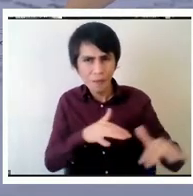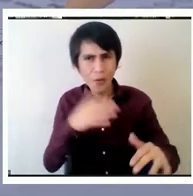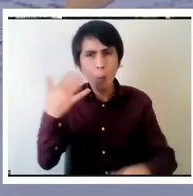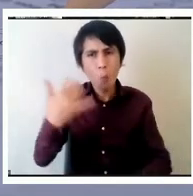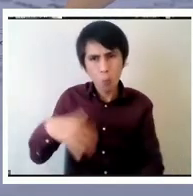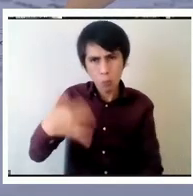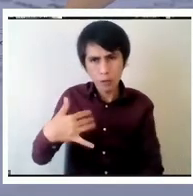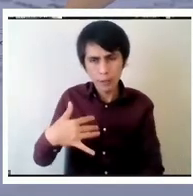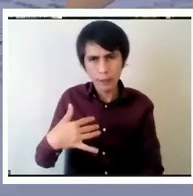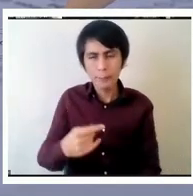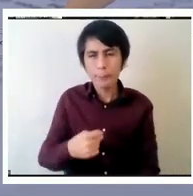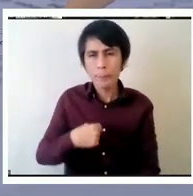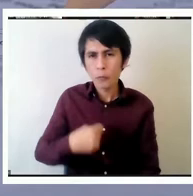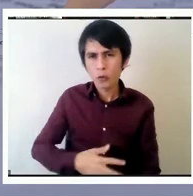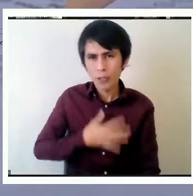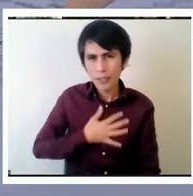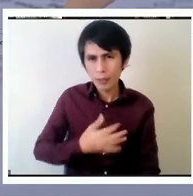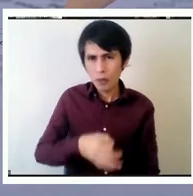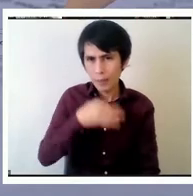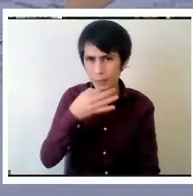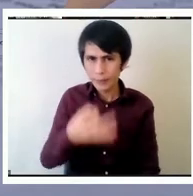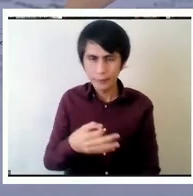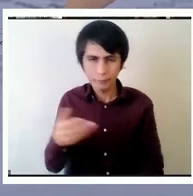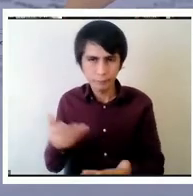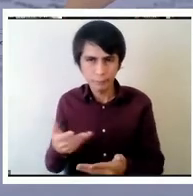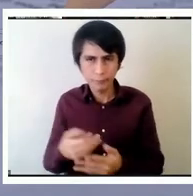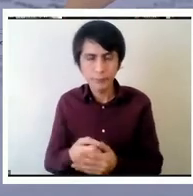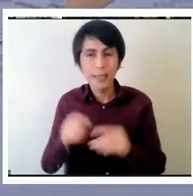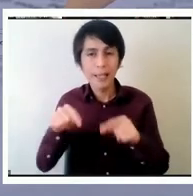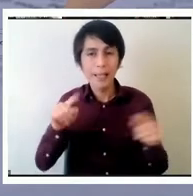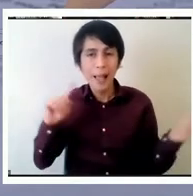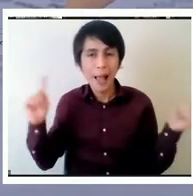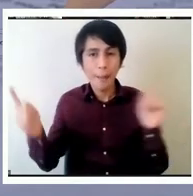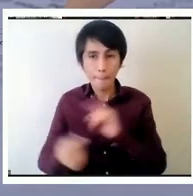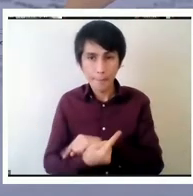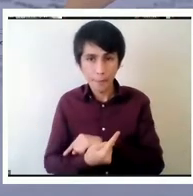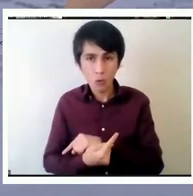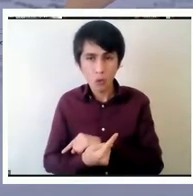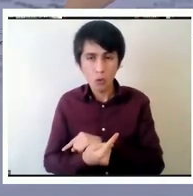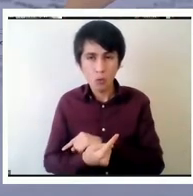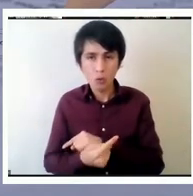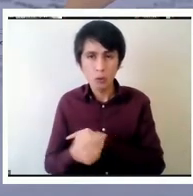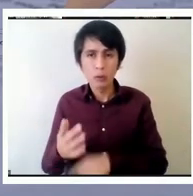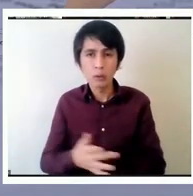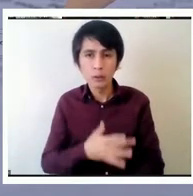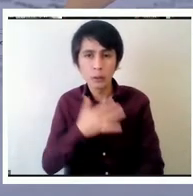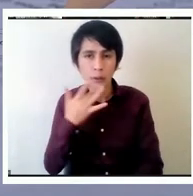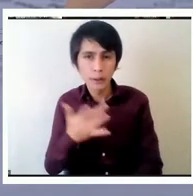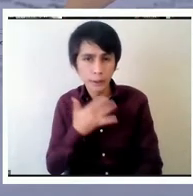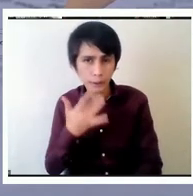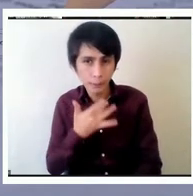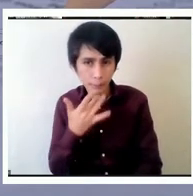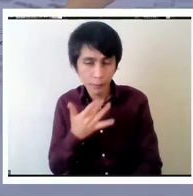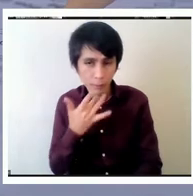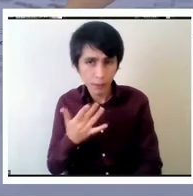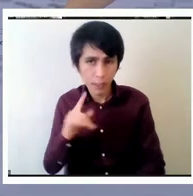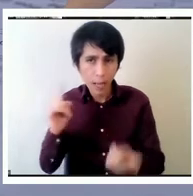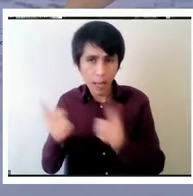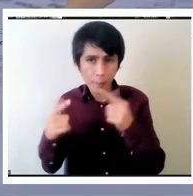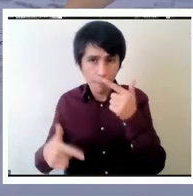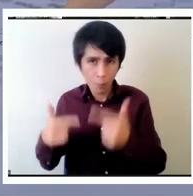quiero decir con esto es que este cambio no es simplemente el cambiar políticas